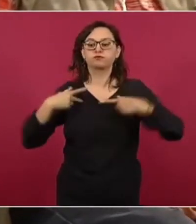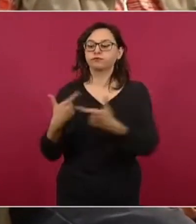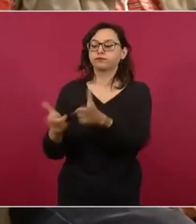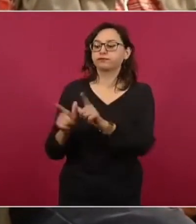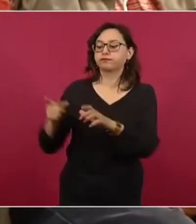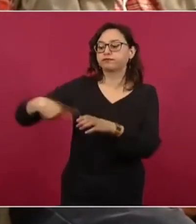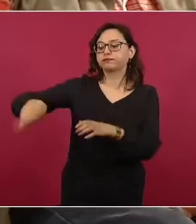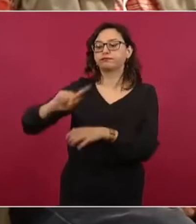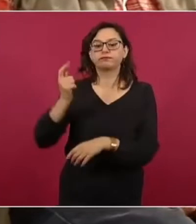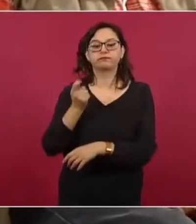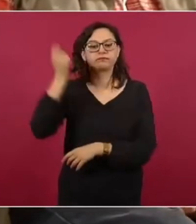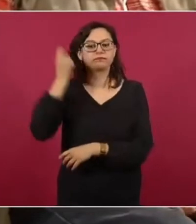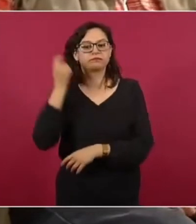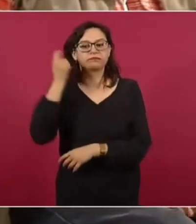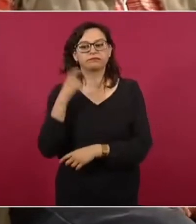Rápidamente,